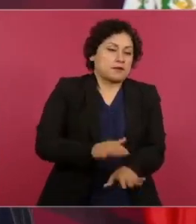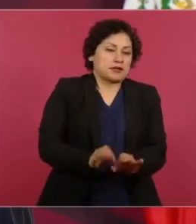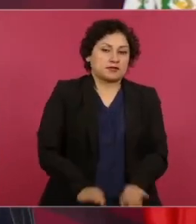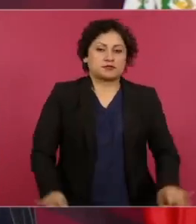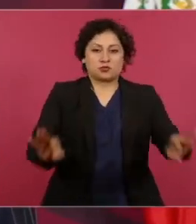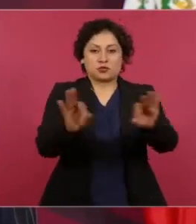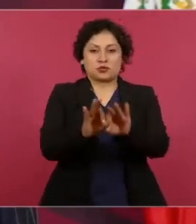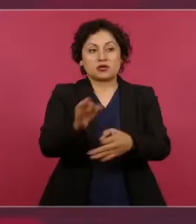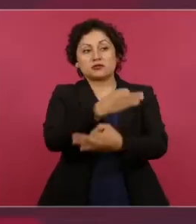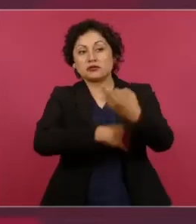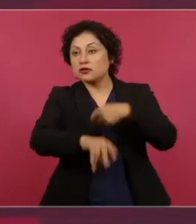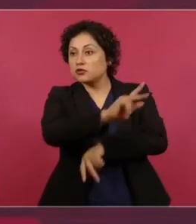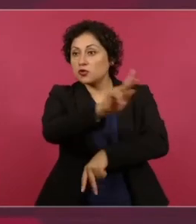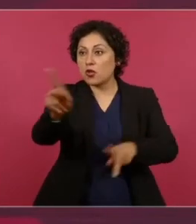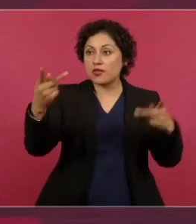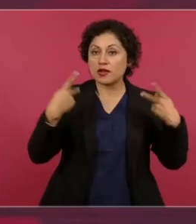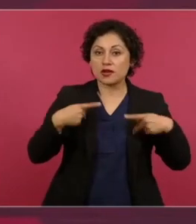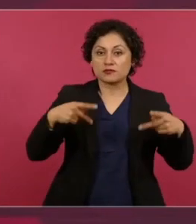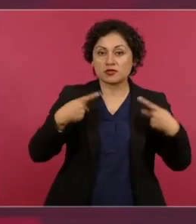sepa.